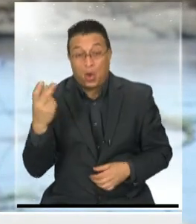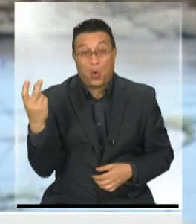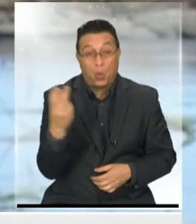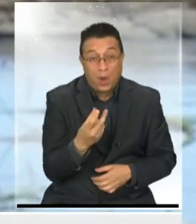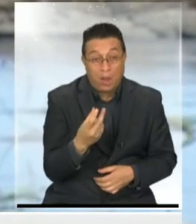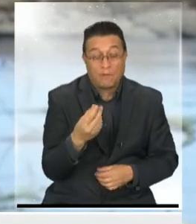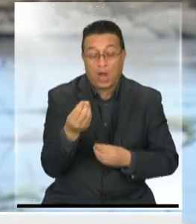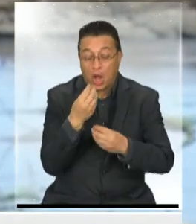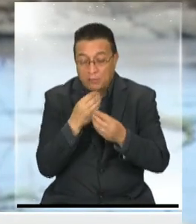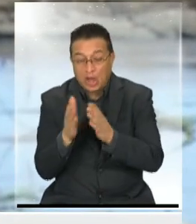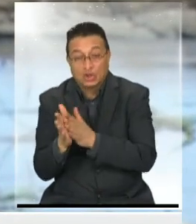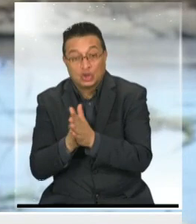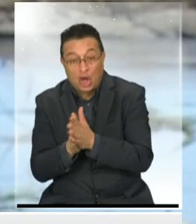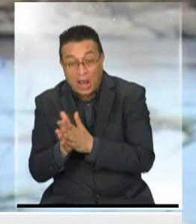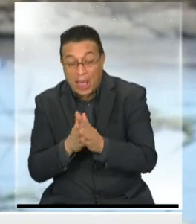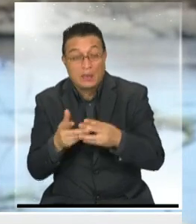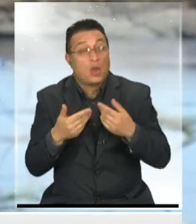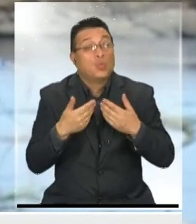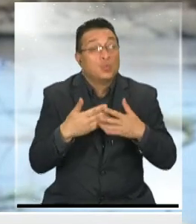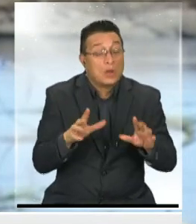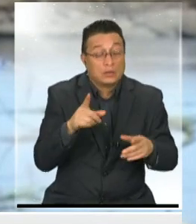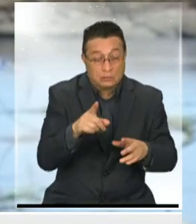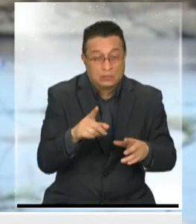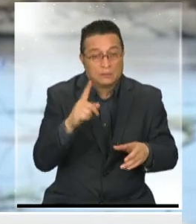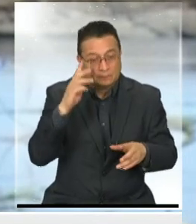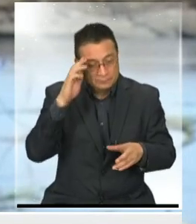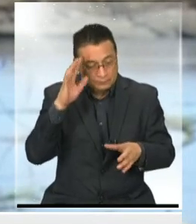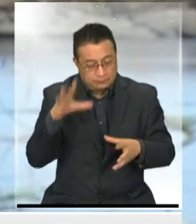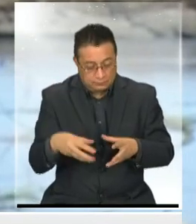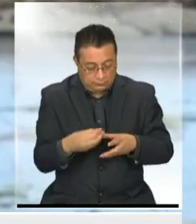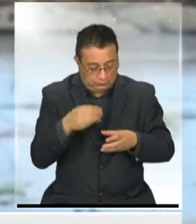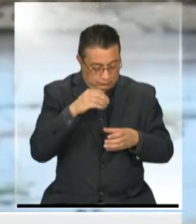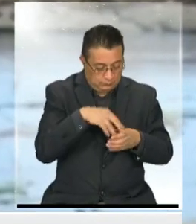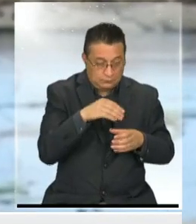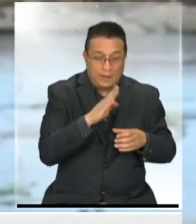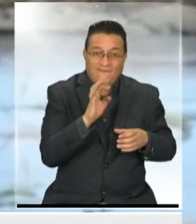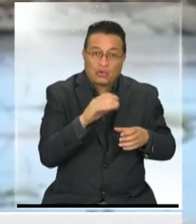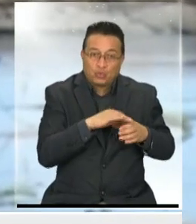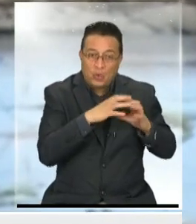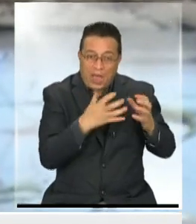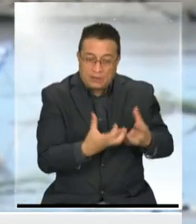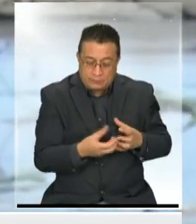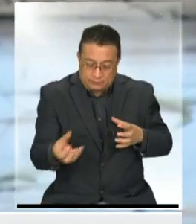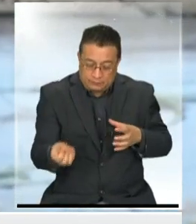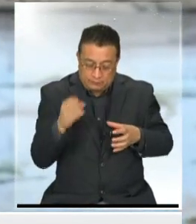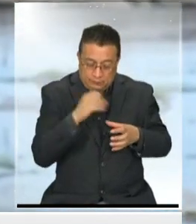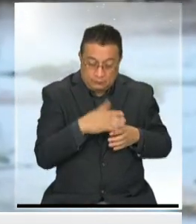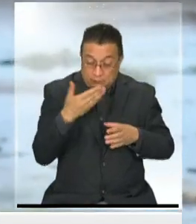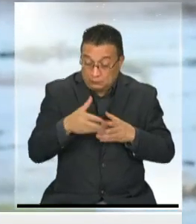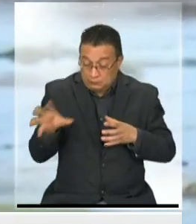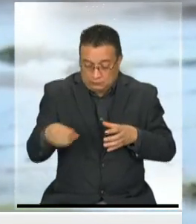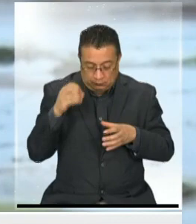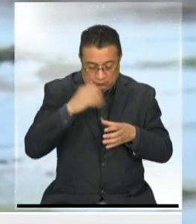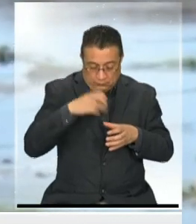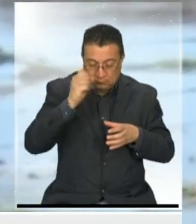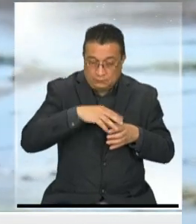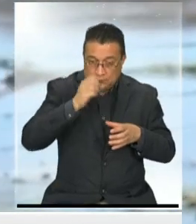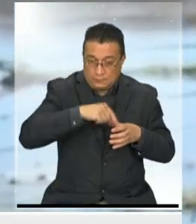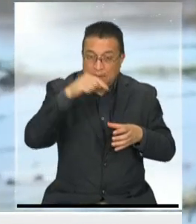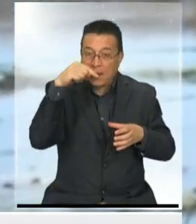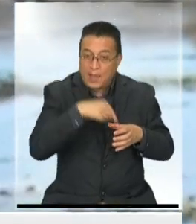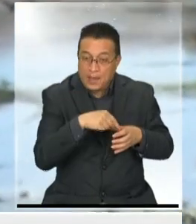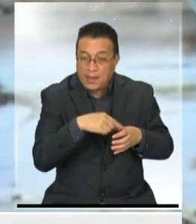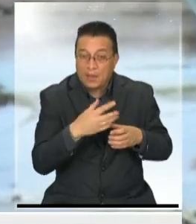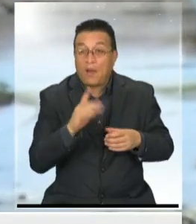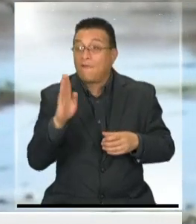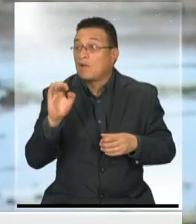vamos a comer un chocolatito, alguna cosita, lleve su bolsita de basura y meta el desperdicio ahí en su bolsita. Y si